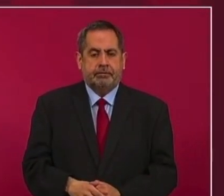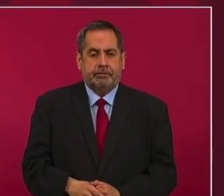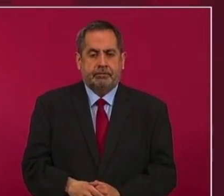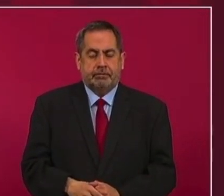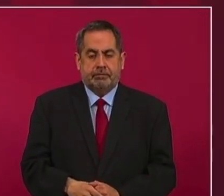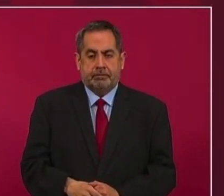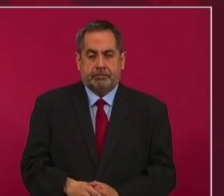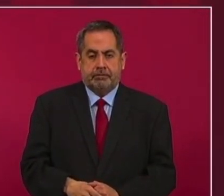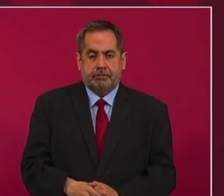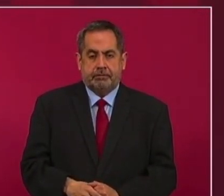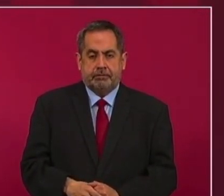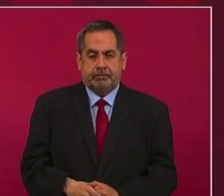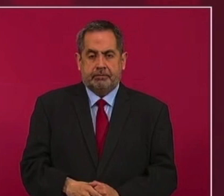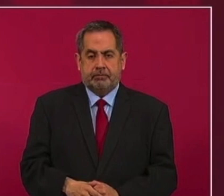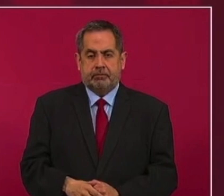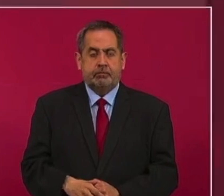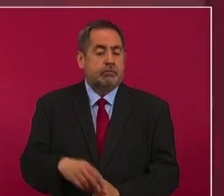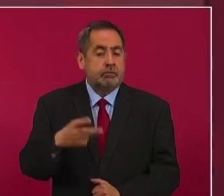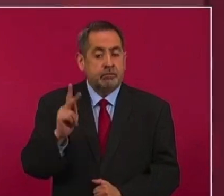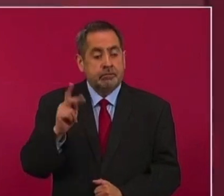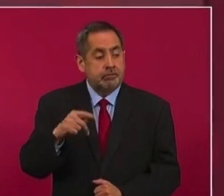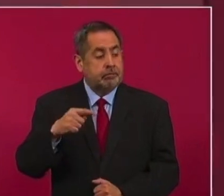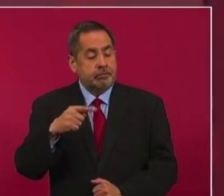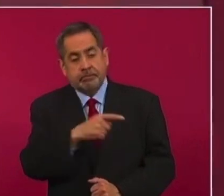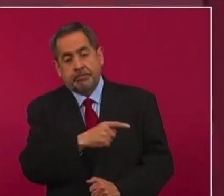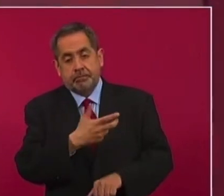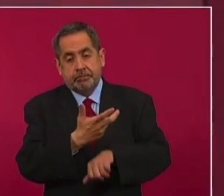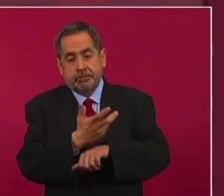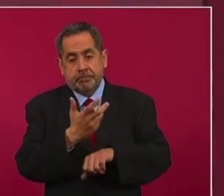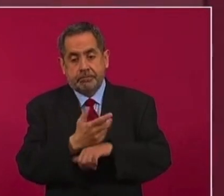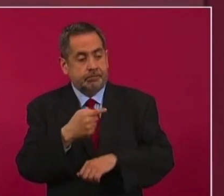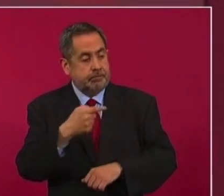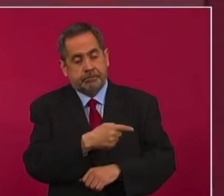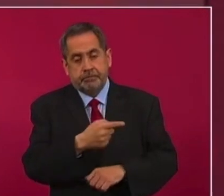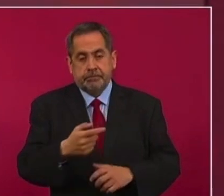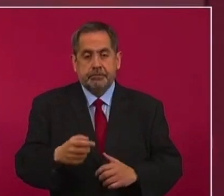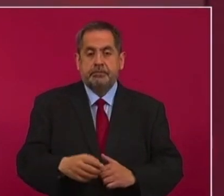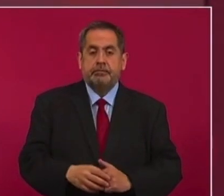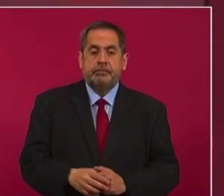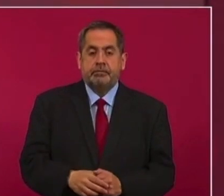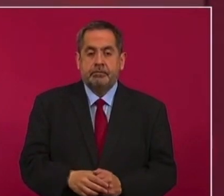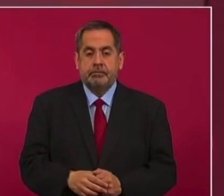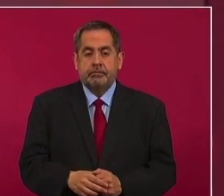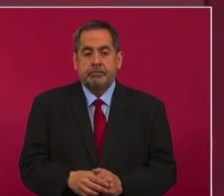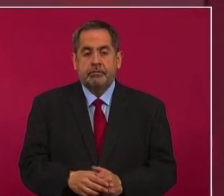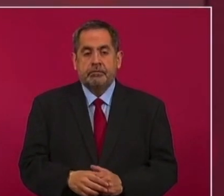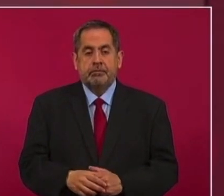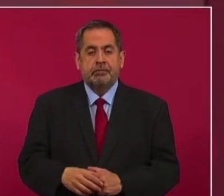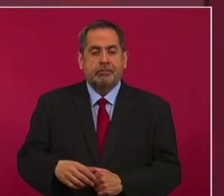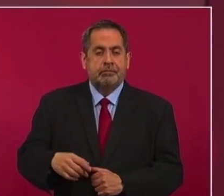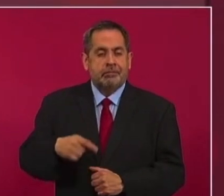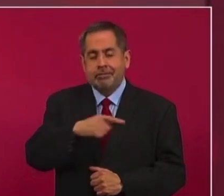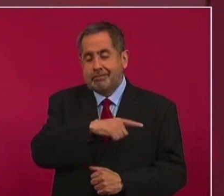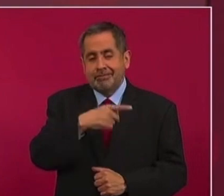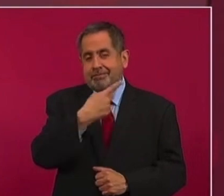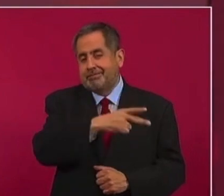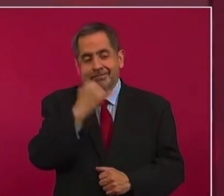Pero en Estados Unidos los gobiernos tienen esa